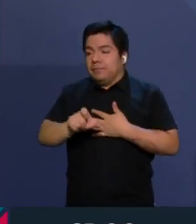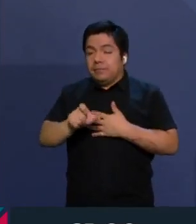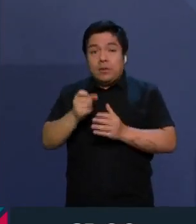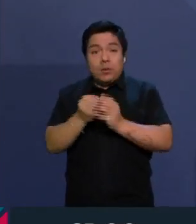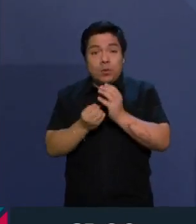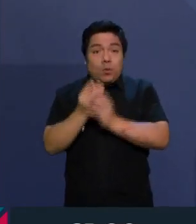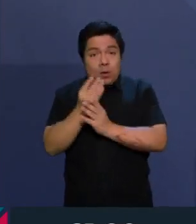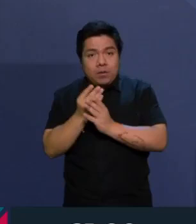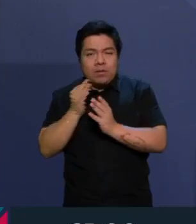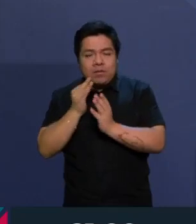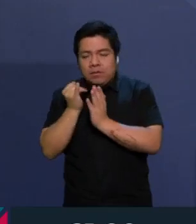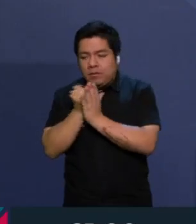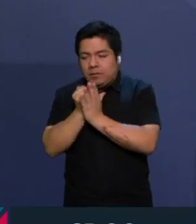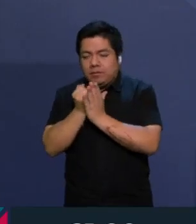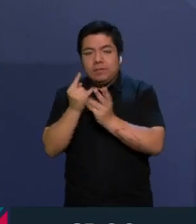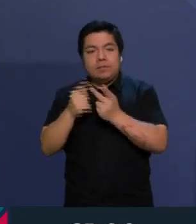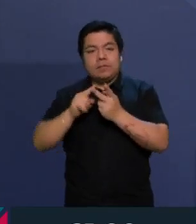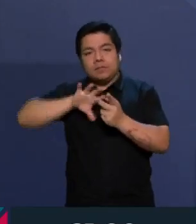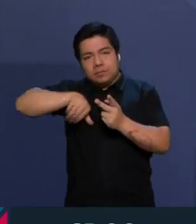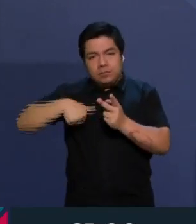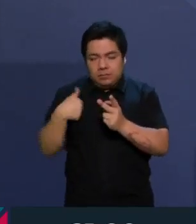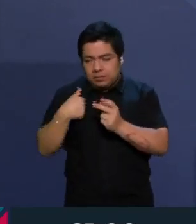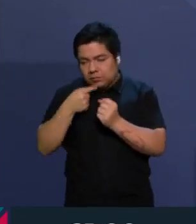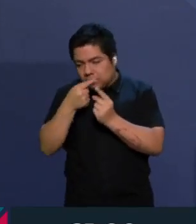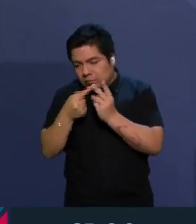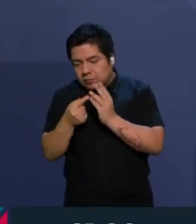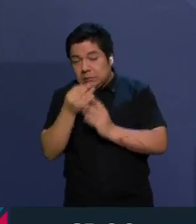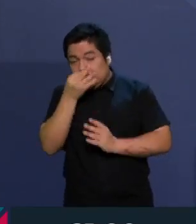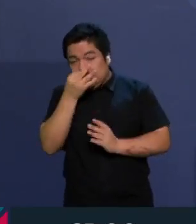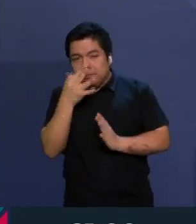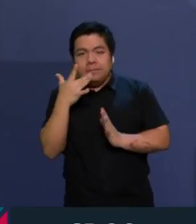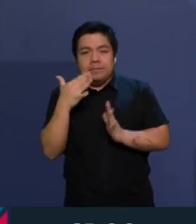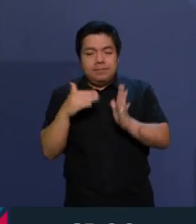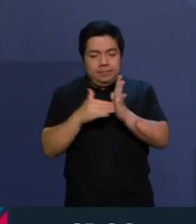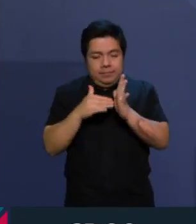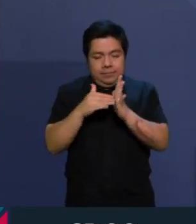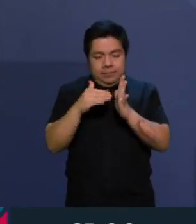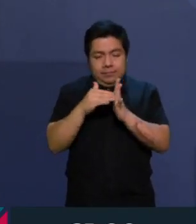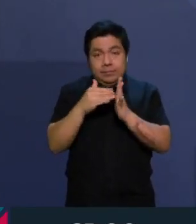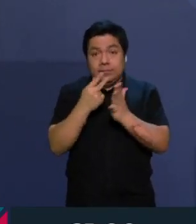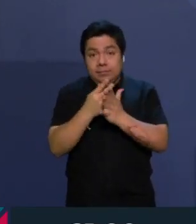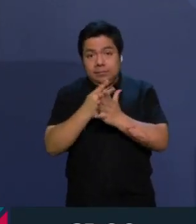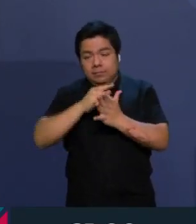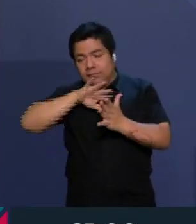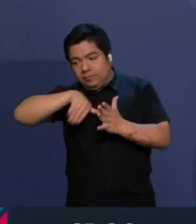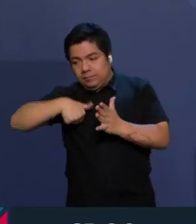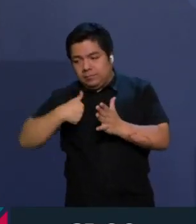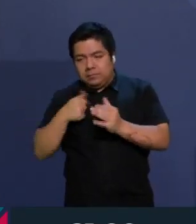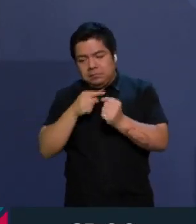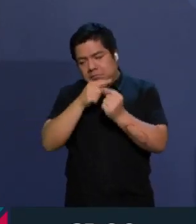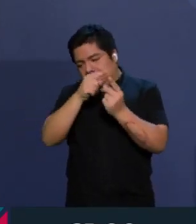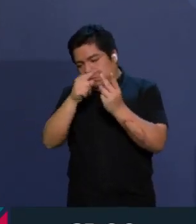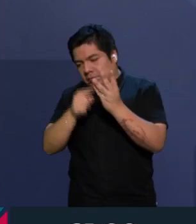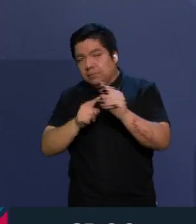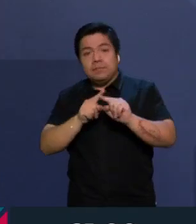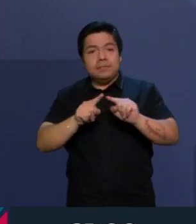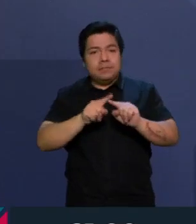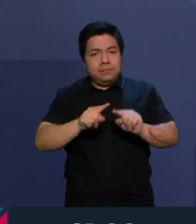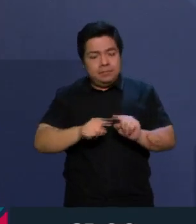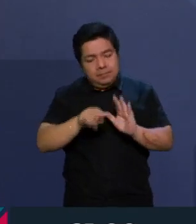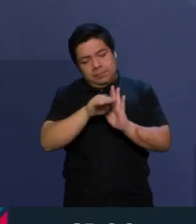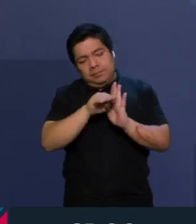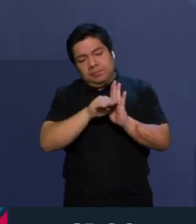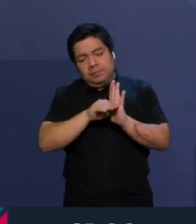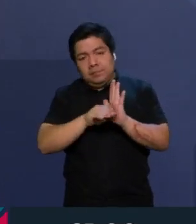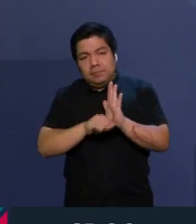fiscal y un plan de austeridad que permitirá ahorros por cerca de 50 mil millones de pesos, entre otras acciones. De manera casi